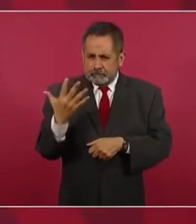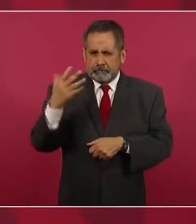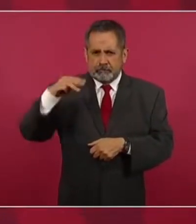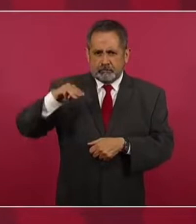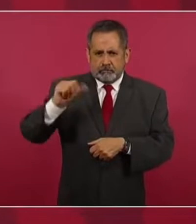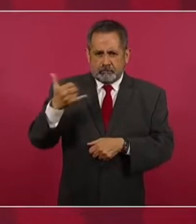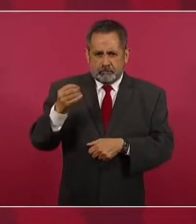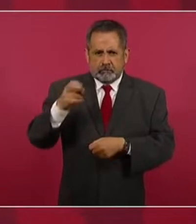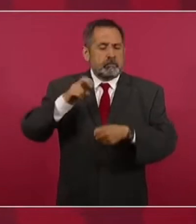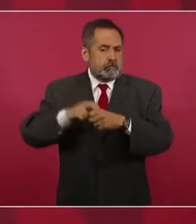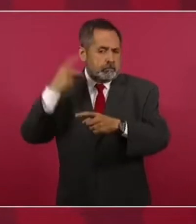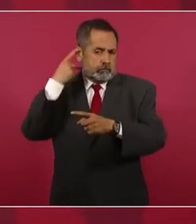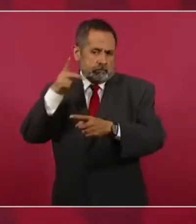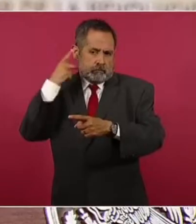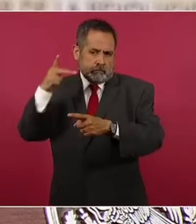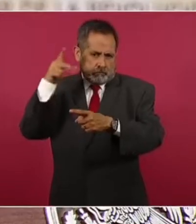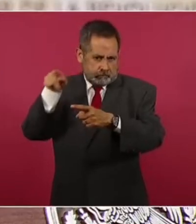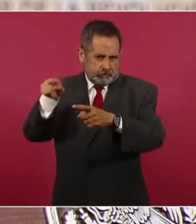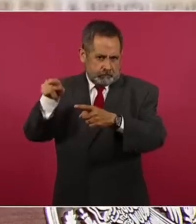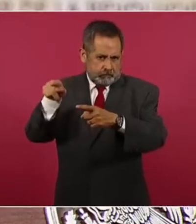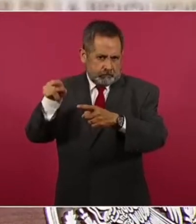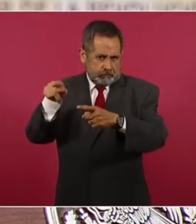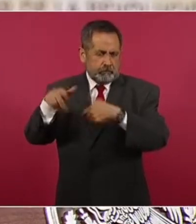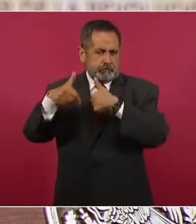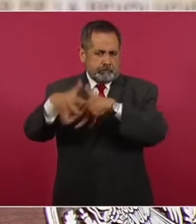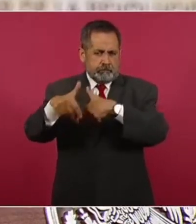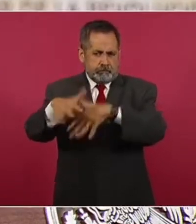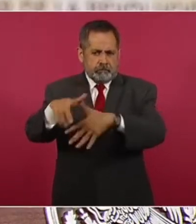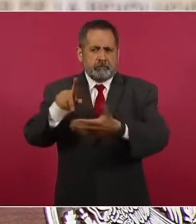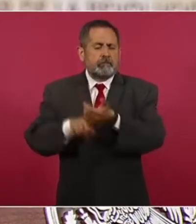en Puebla, en el desfile.